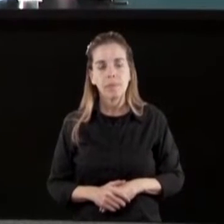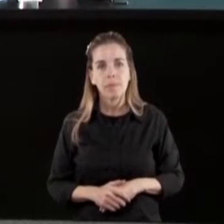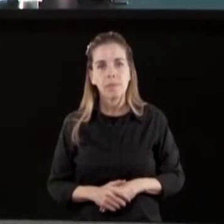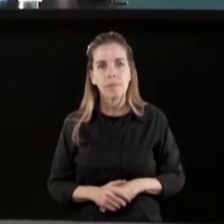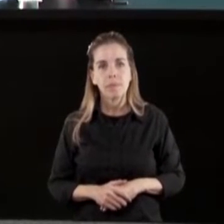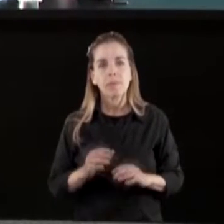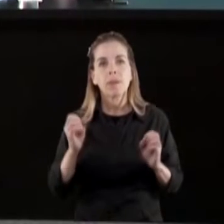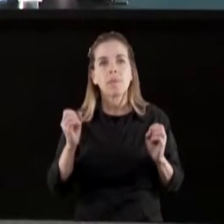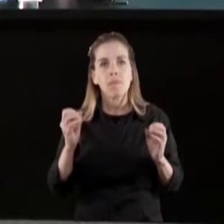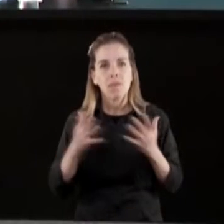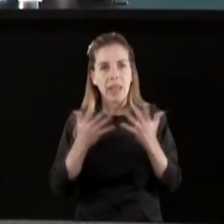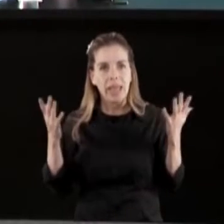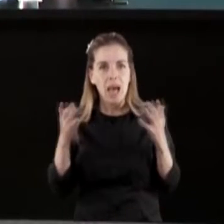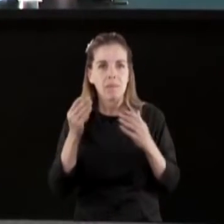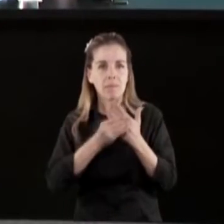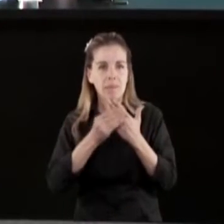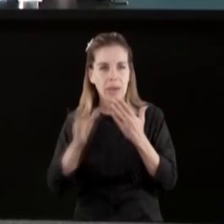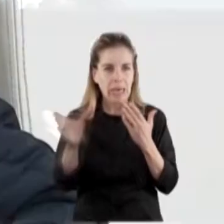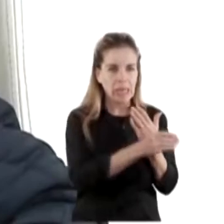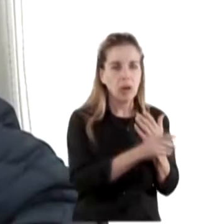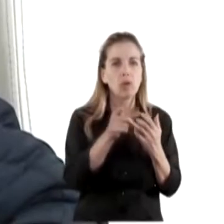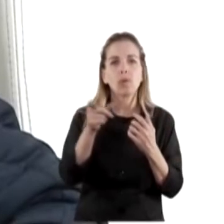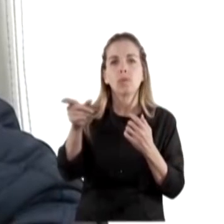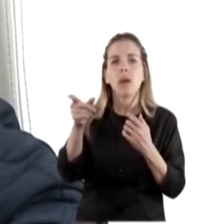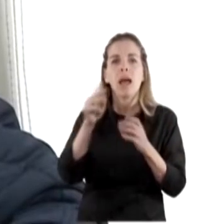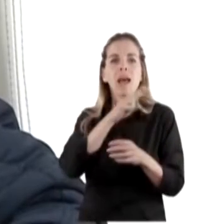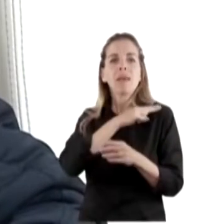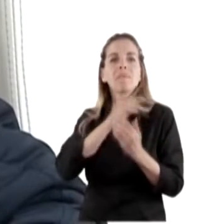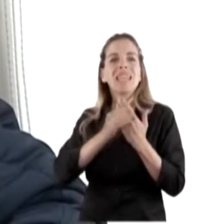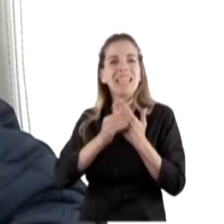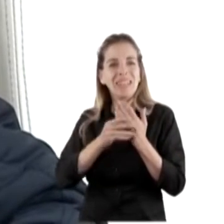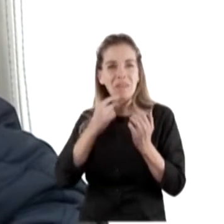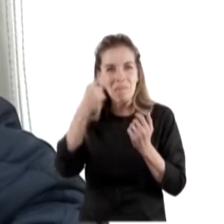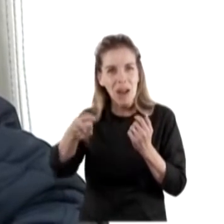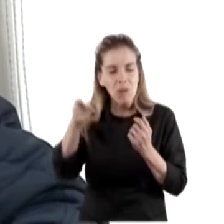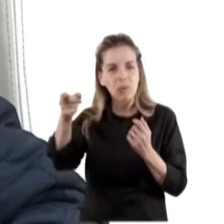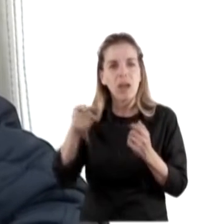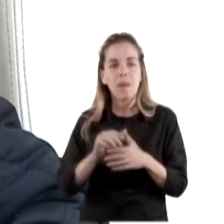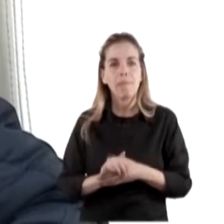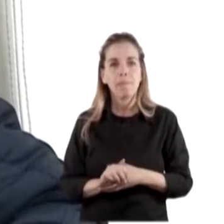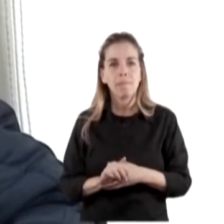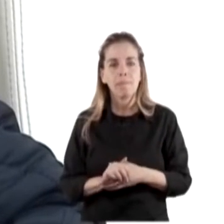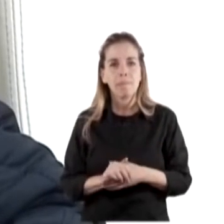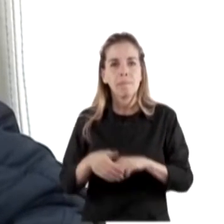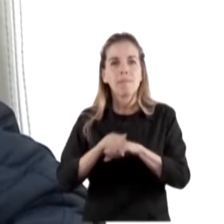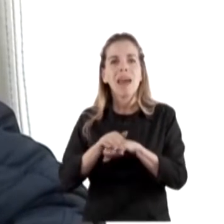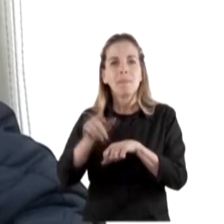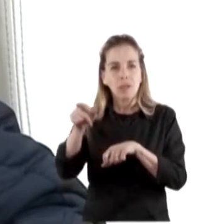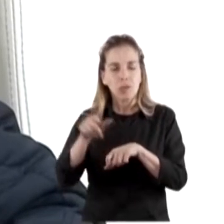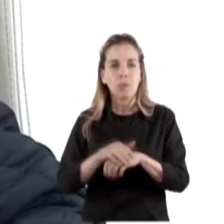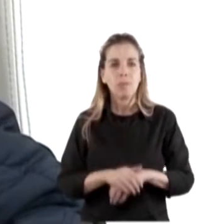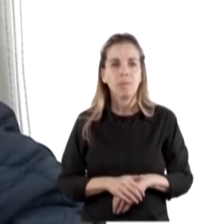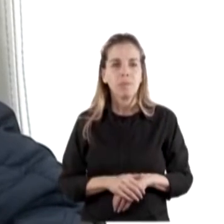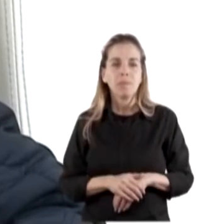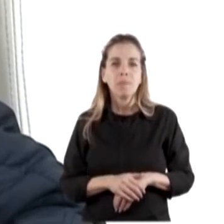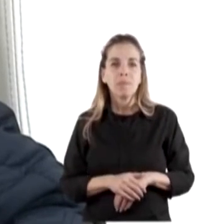¿Qué tal, Ministros? Una pregunta para el Jefe de Gabinete, Juan Manzur. Le quiero preguntar por